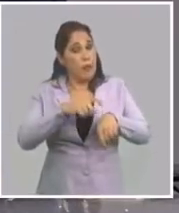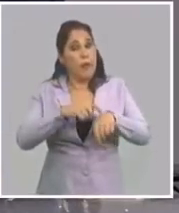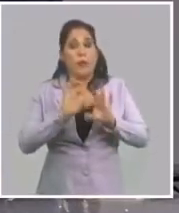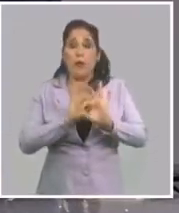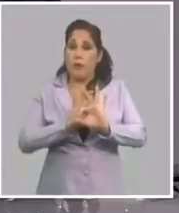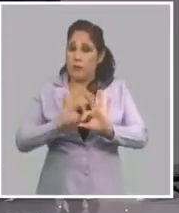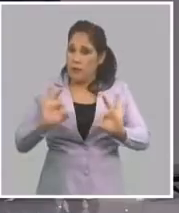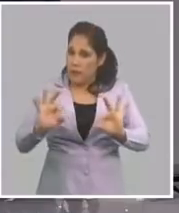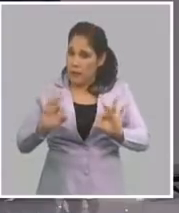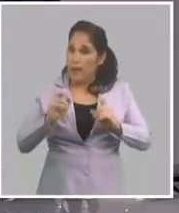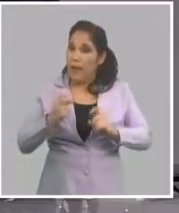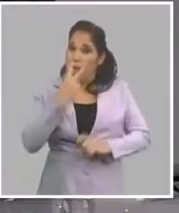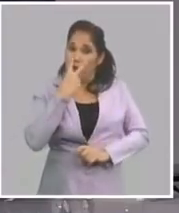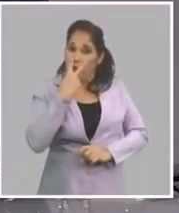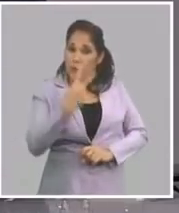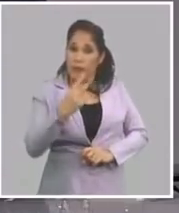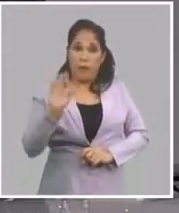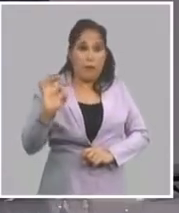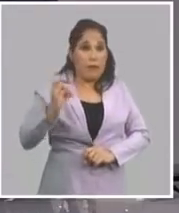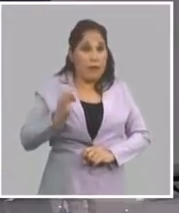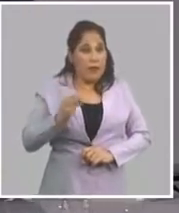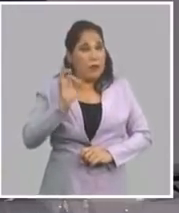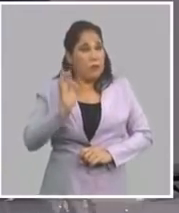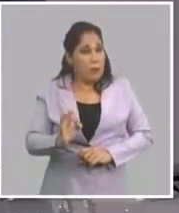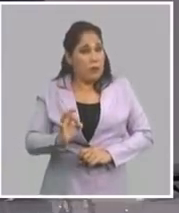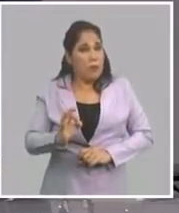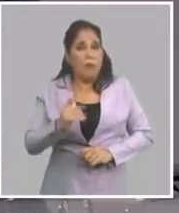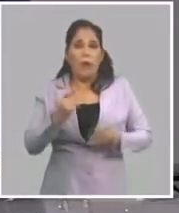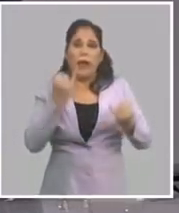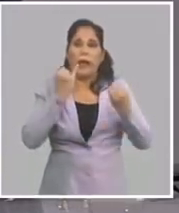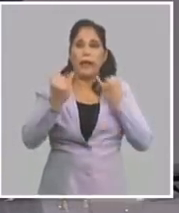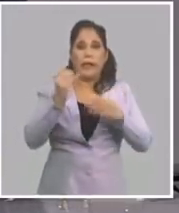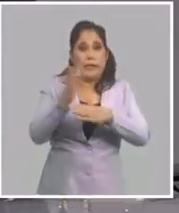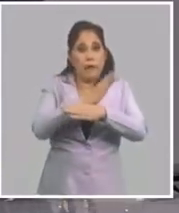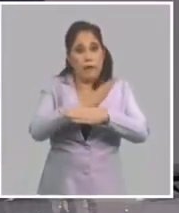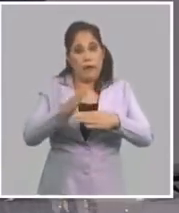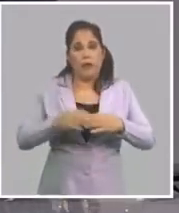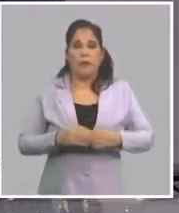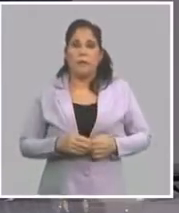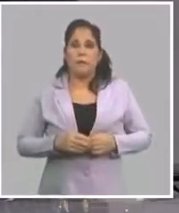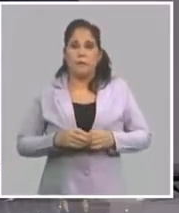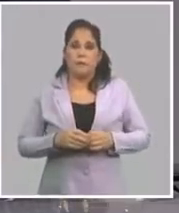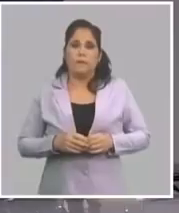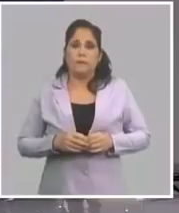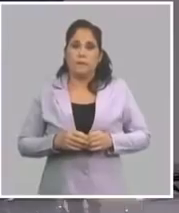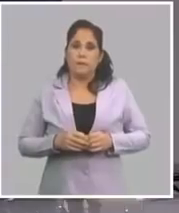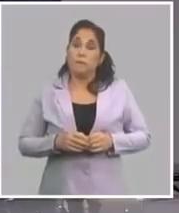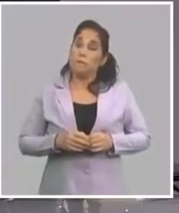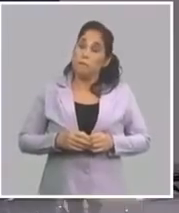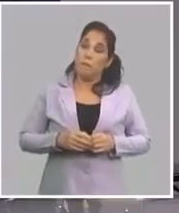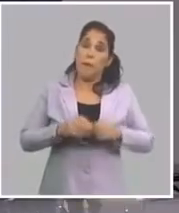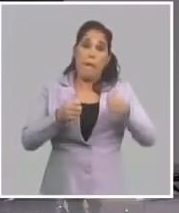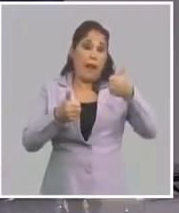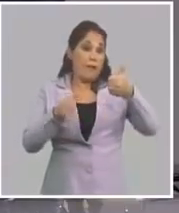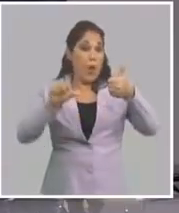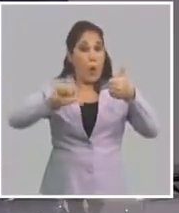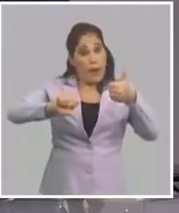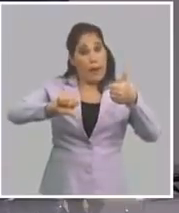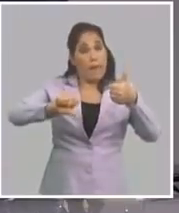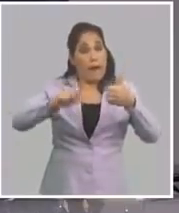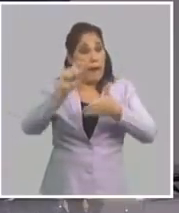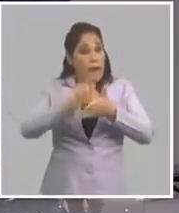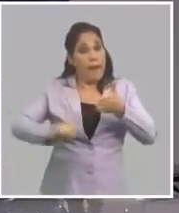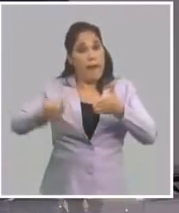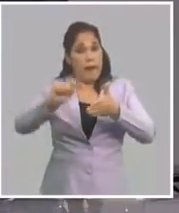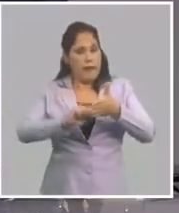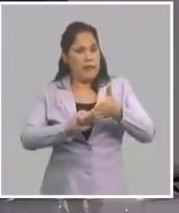especial que requiere una atención especial por esas razones a los que le interesa este tema. Y termino diciéndote, para bien o para mal, estas